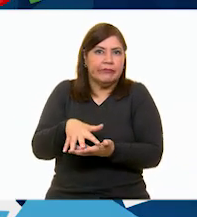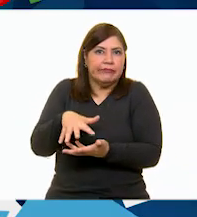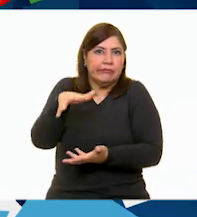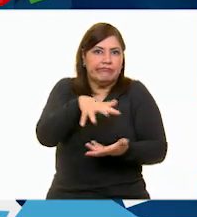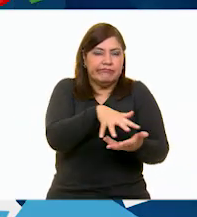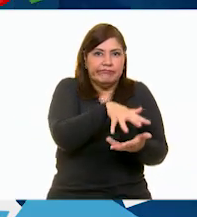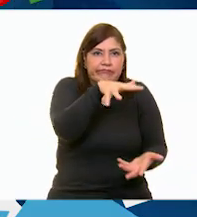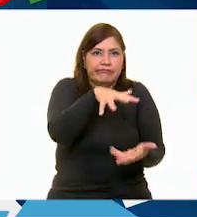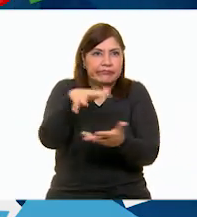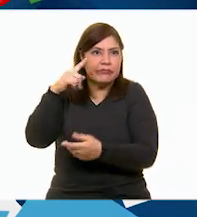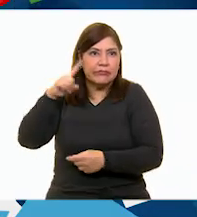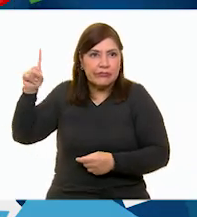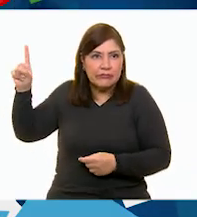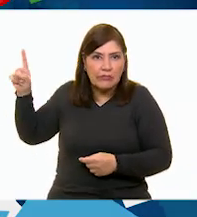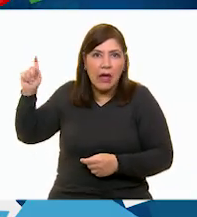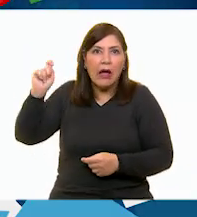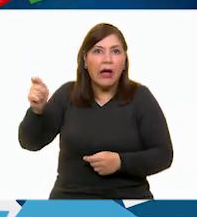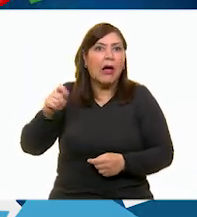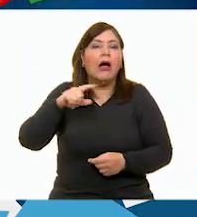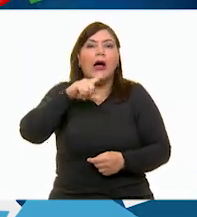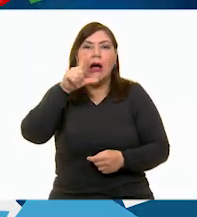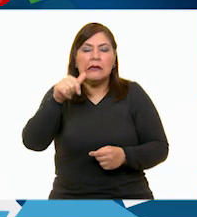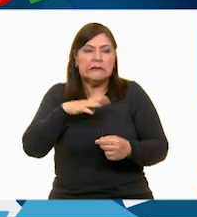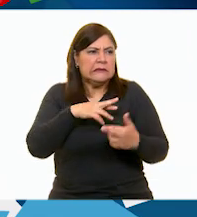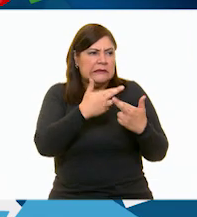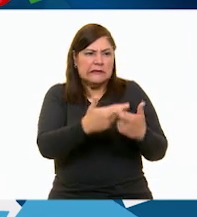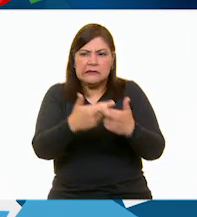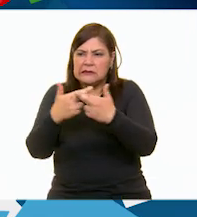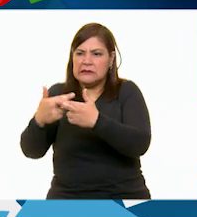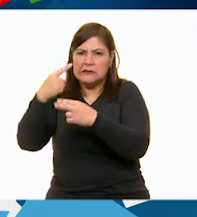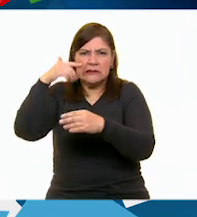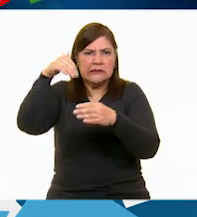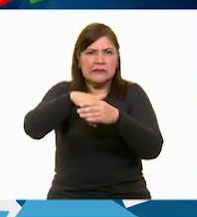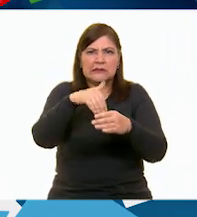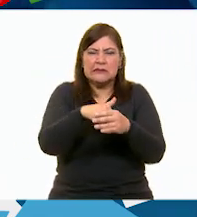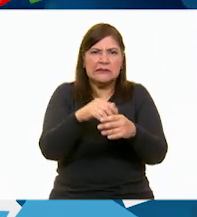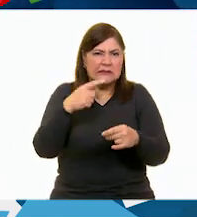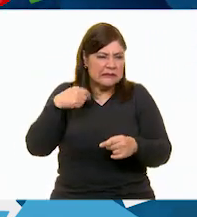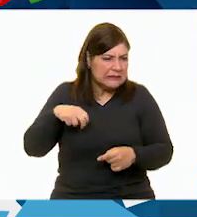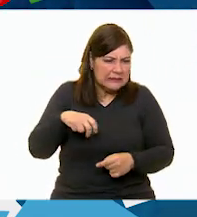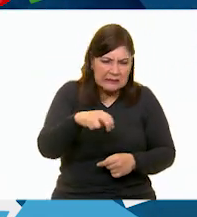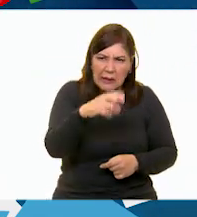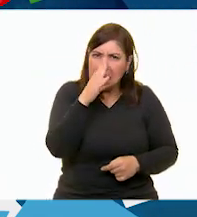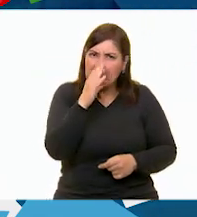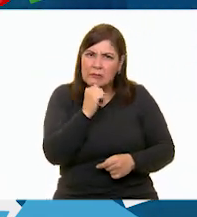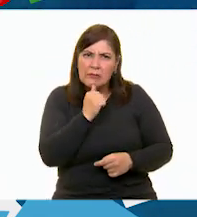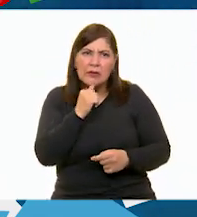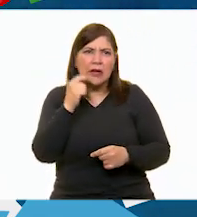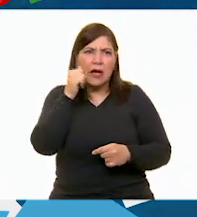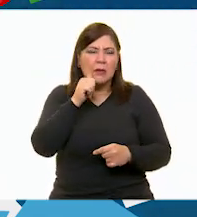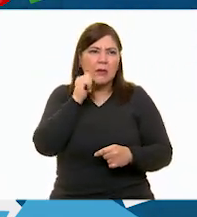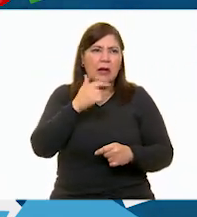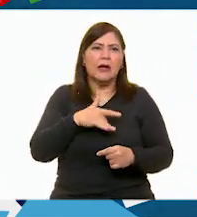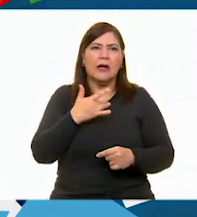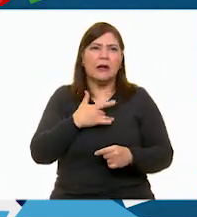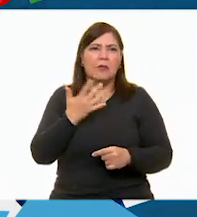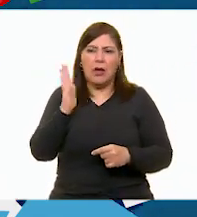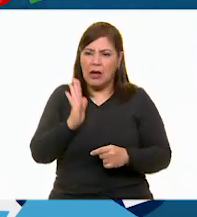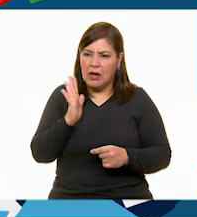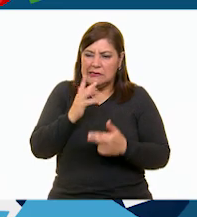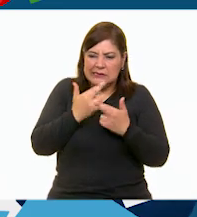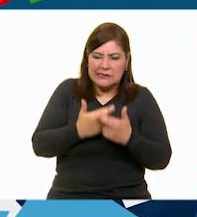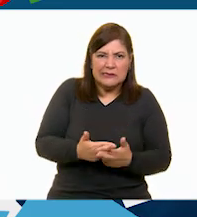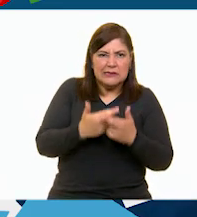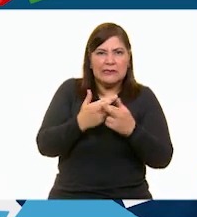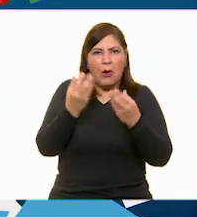Aquello era ya un bolserío, ya no se podía andar, andaban así como nadando